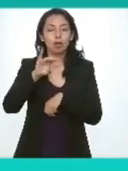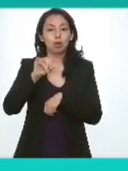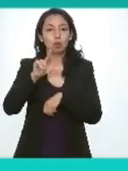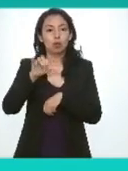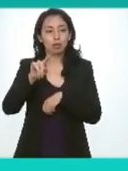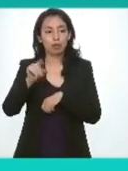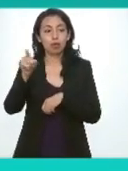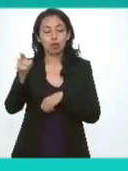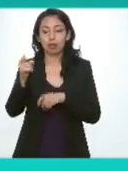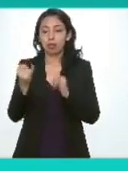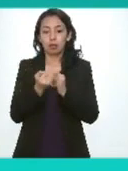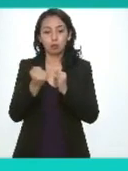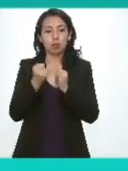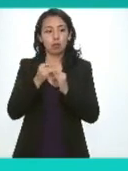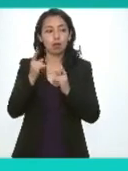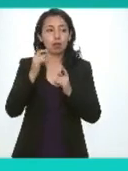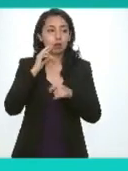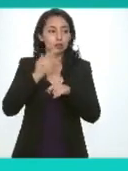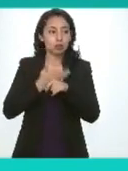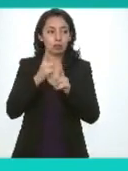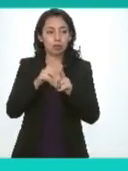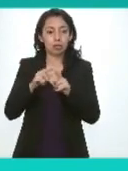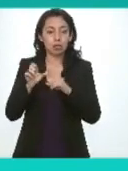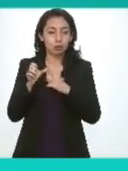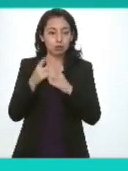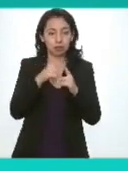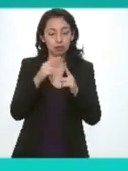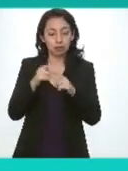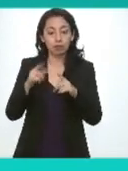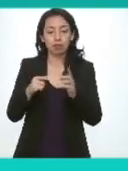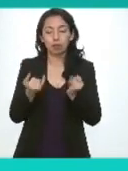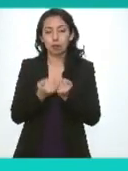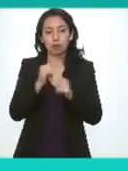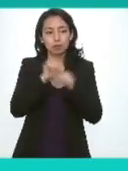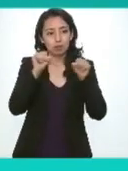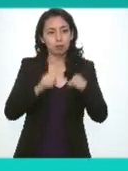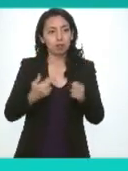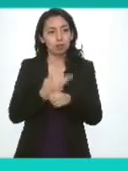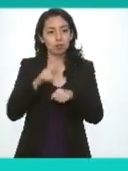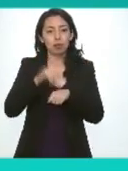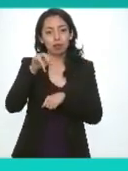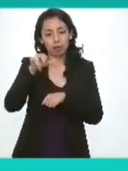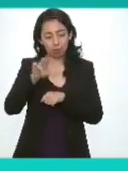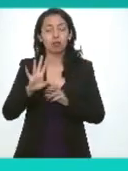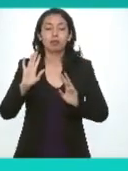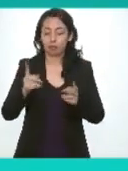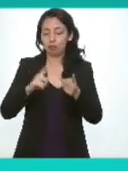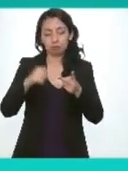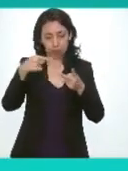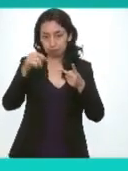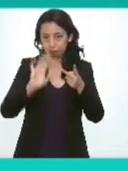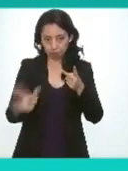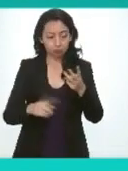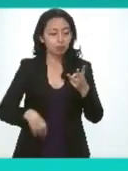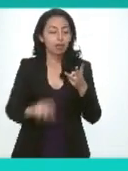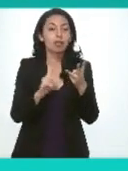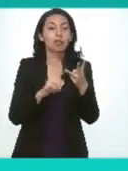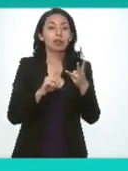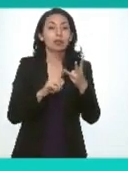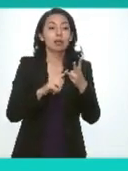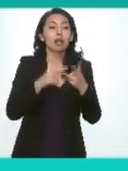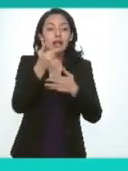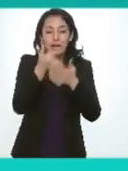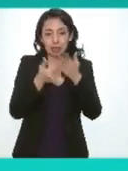Del INAI Y coordenada De la Comisión Permanente De Vinculación Con el Sistema Nacional De Transparencia Por parte Del INAI Lo cual Ya También Sucedió Lista De